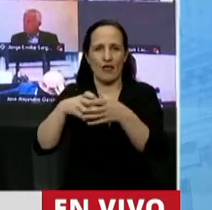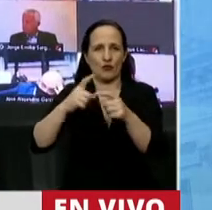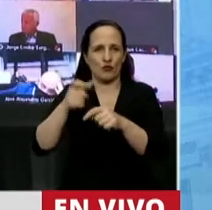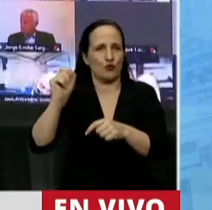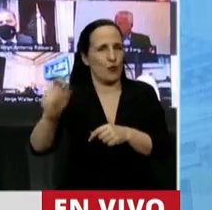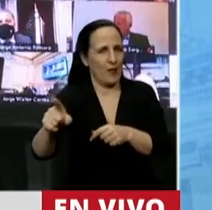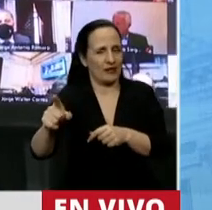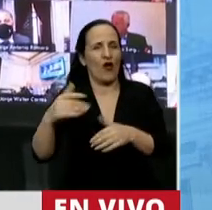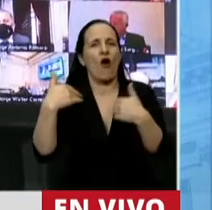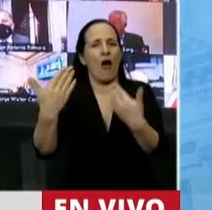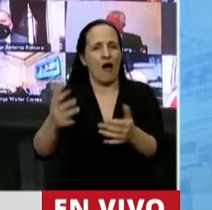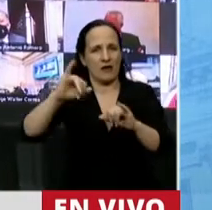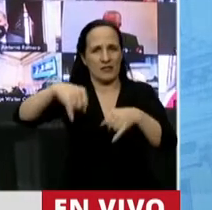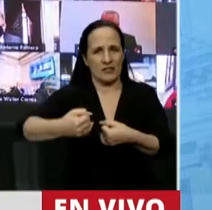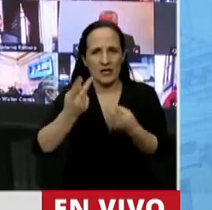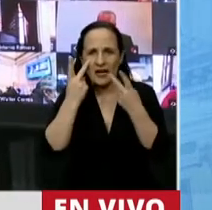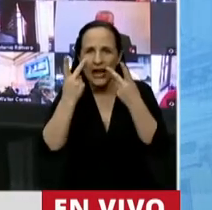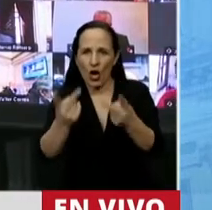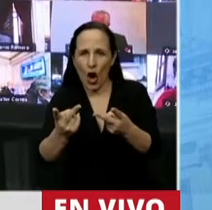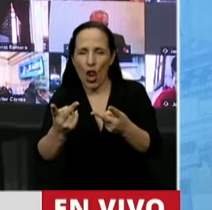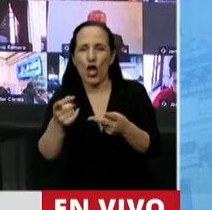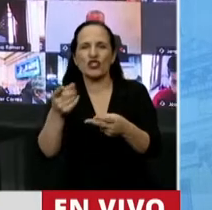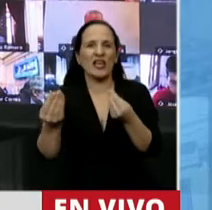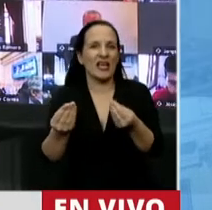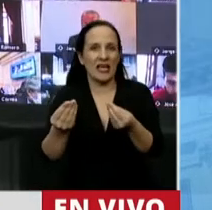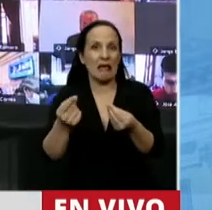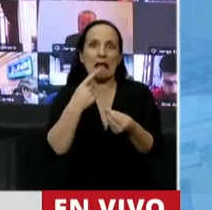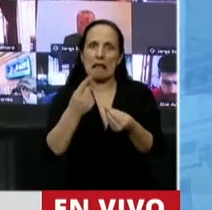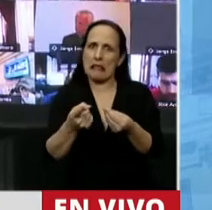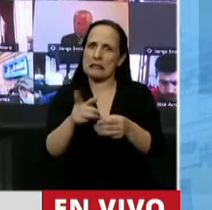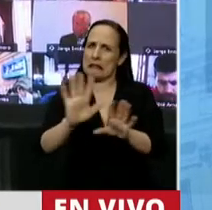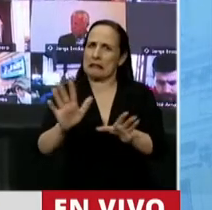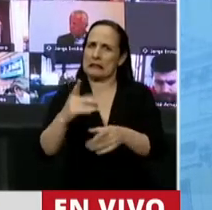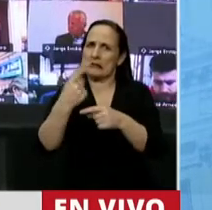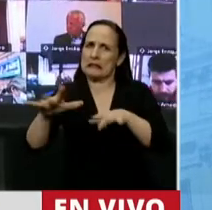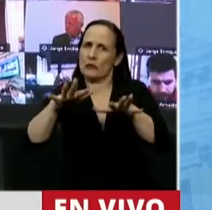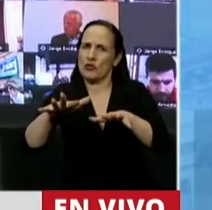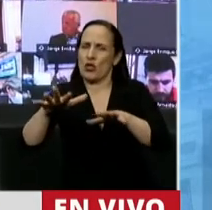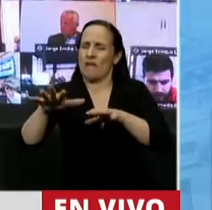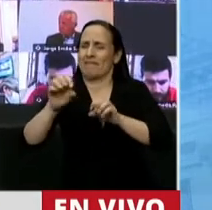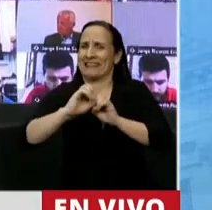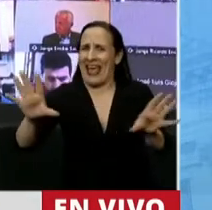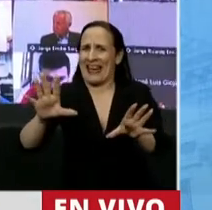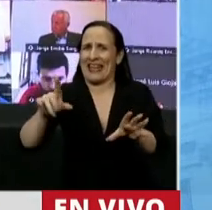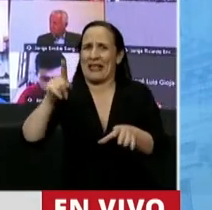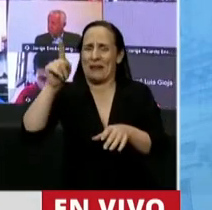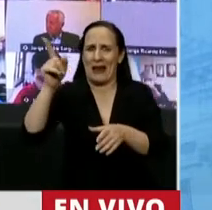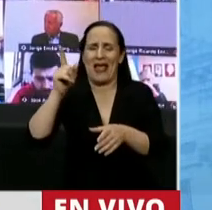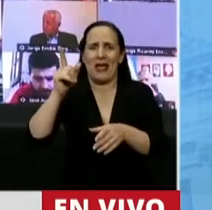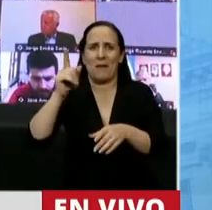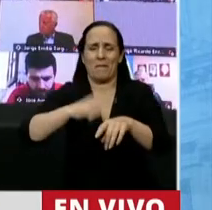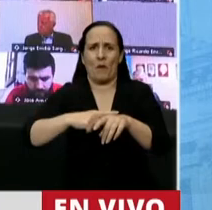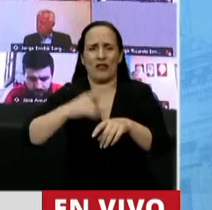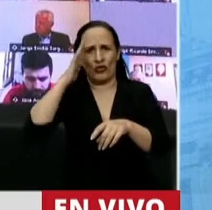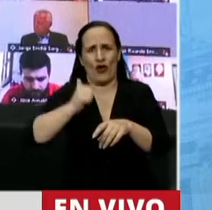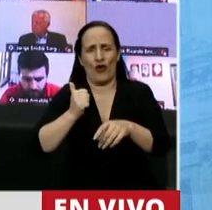favor de reconocer y de condenar los infames delitos cometidos por la dictadura